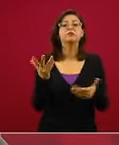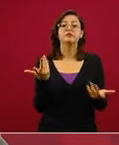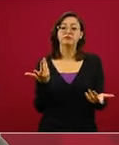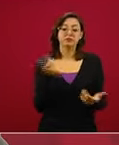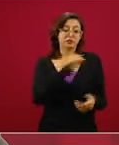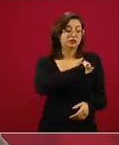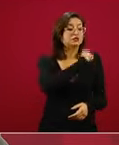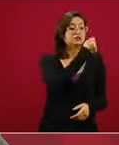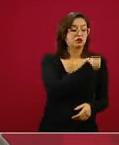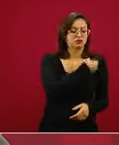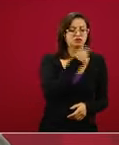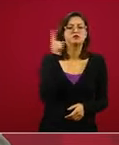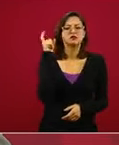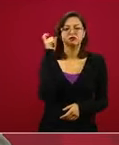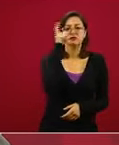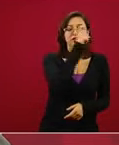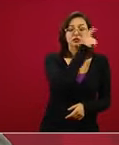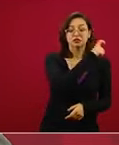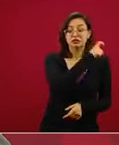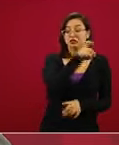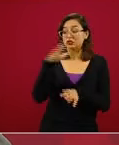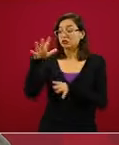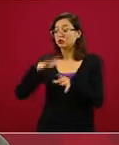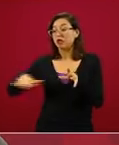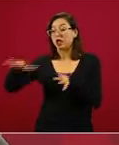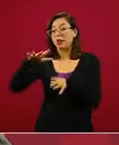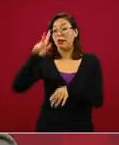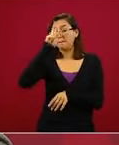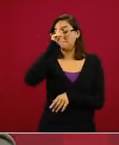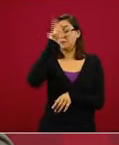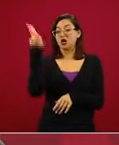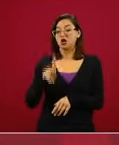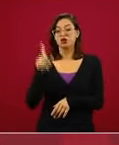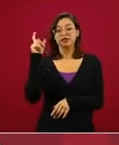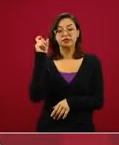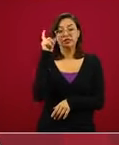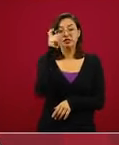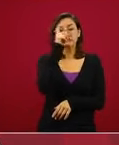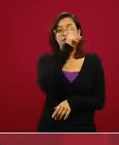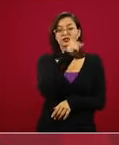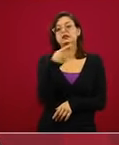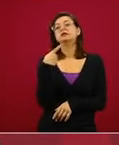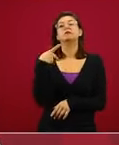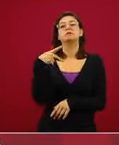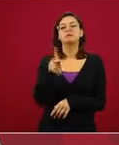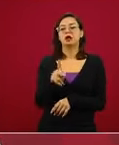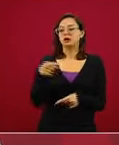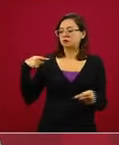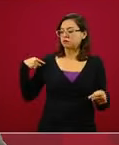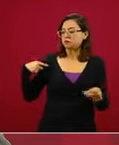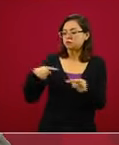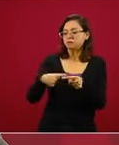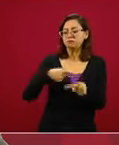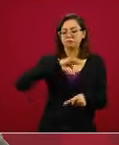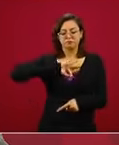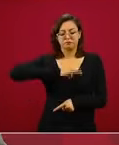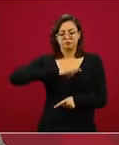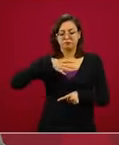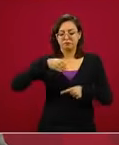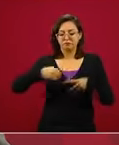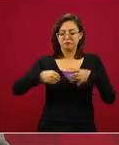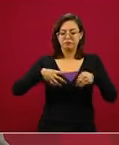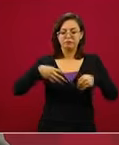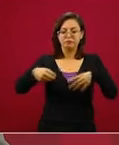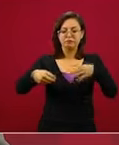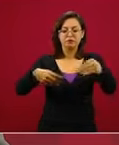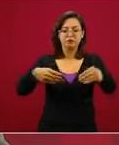aún mayor. Felizmente hemos aprendido, como muchas otras cosas durante esta epidemia, que la unión